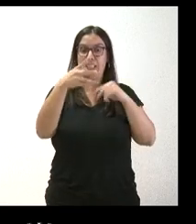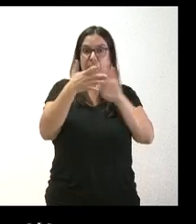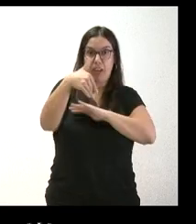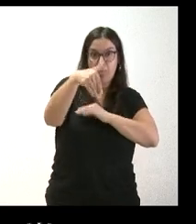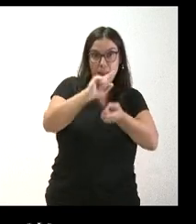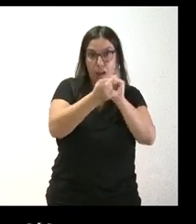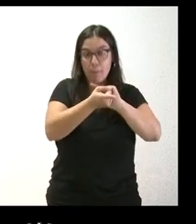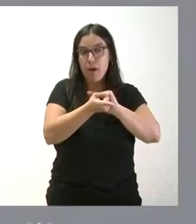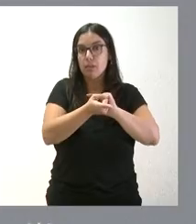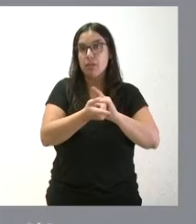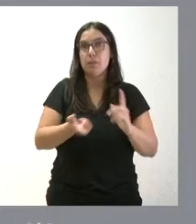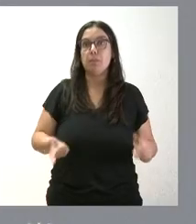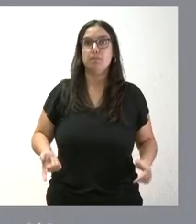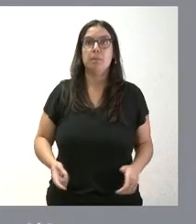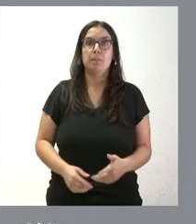haber algún cambio.